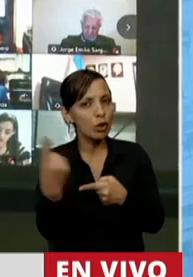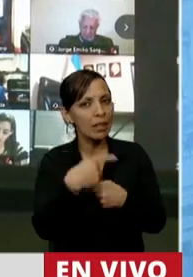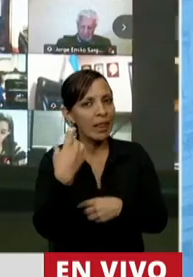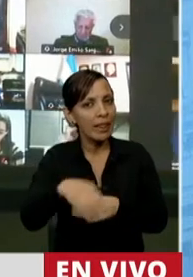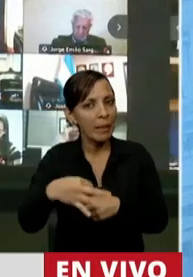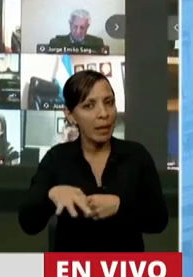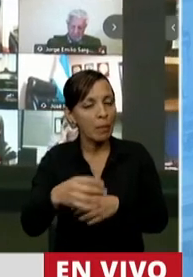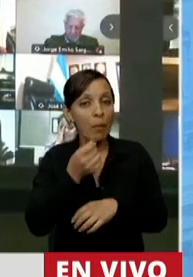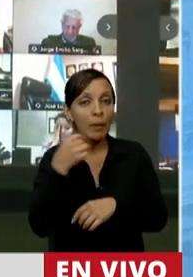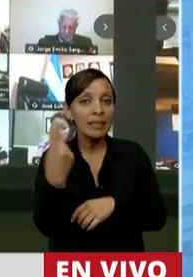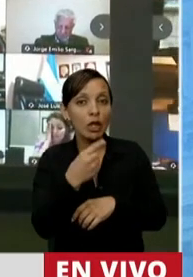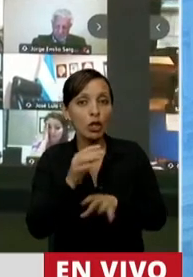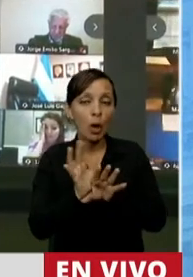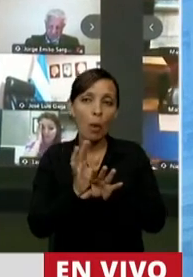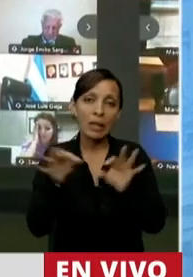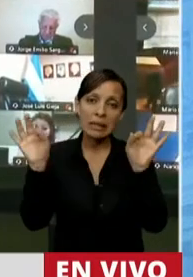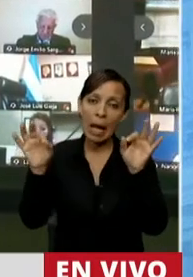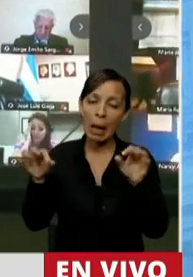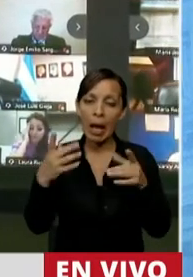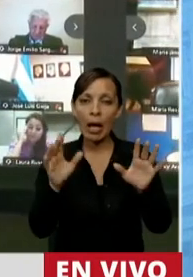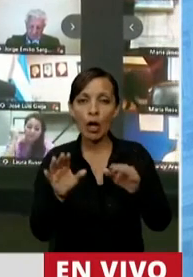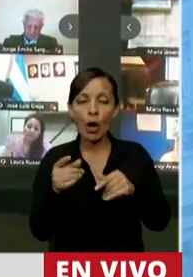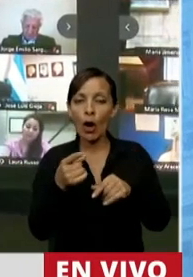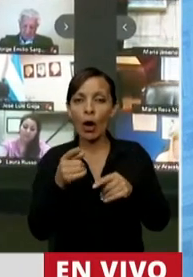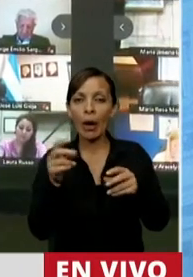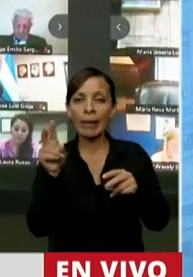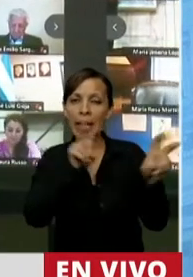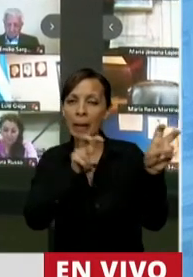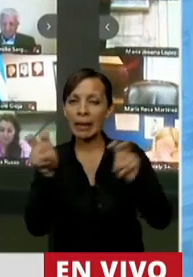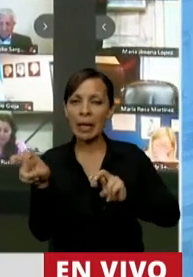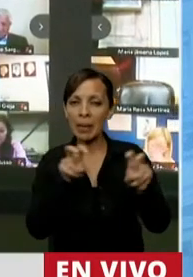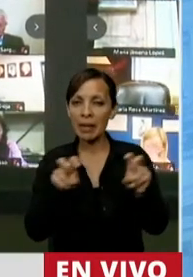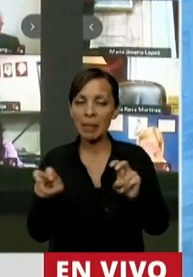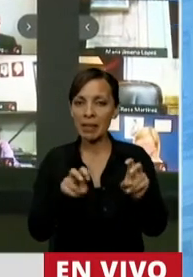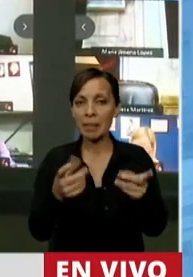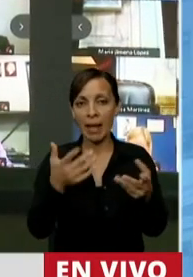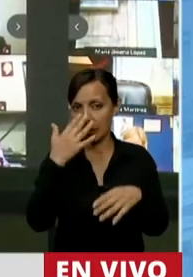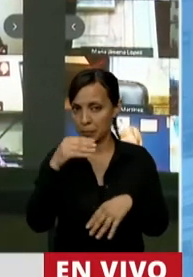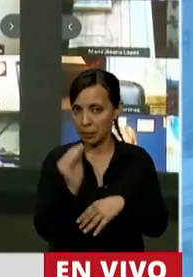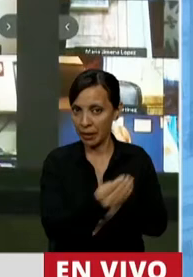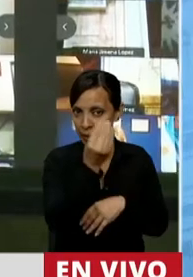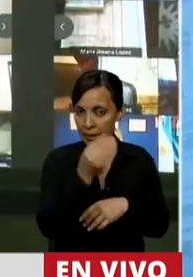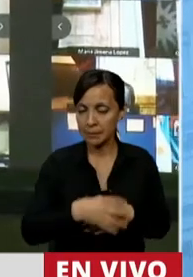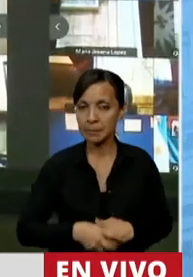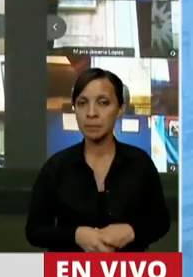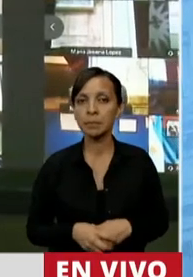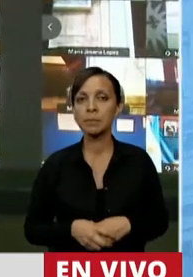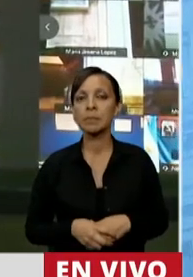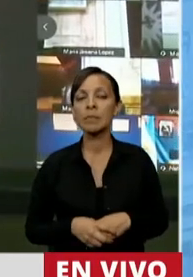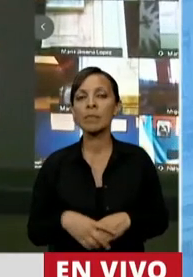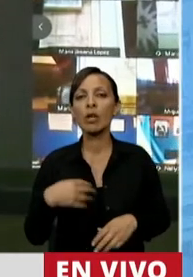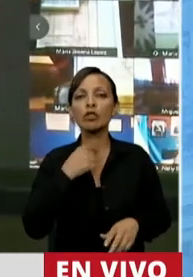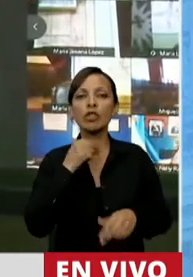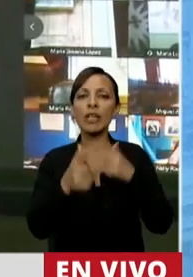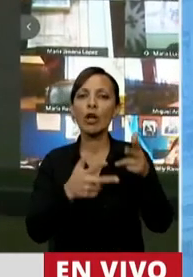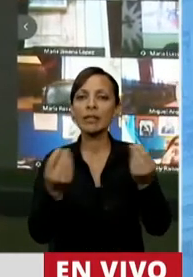Porque si le escapamos a la discusión ideológica y le esquivamos al bulto, nos terminan llevando de las narices. Lo que quiero